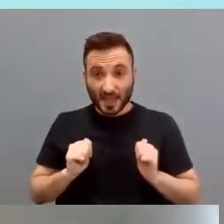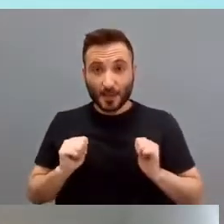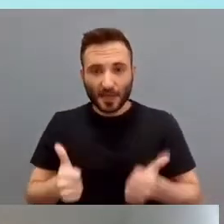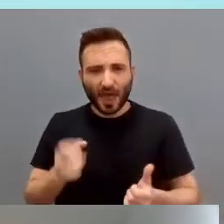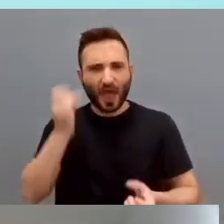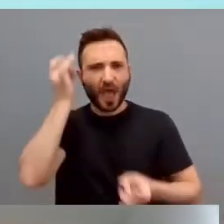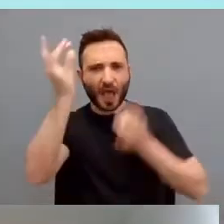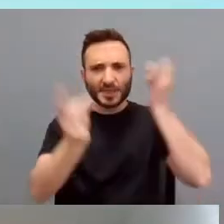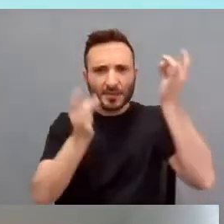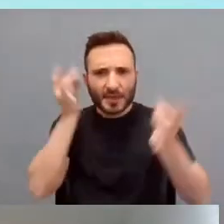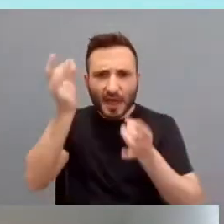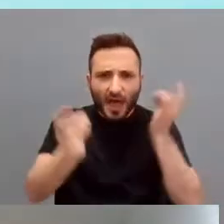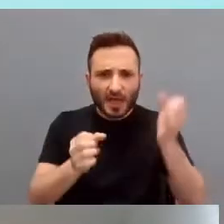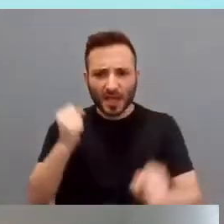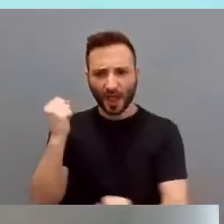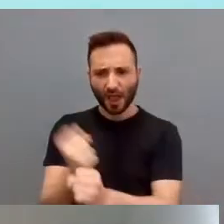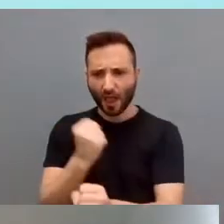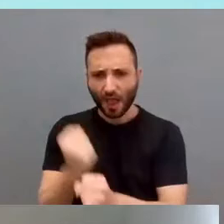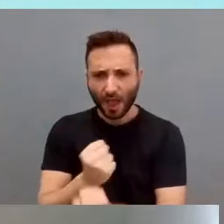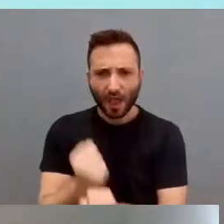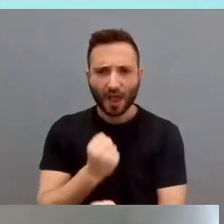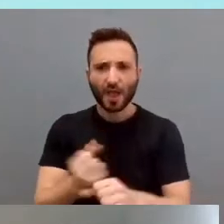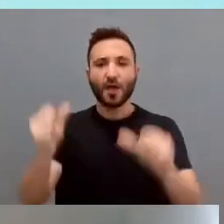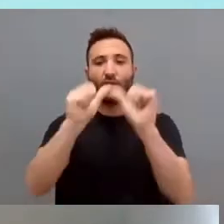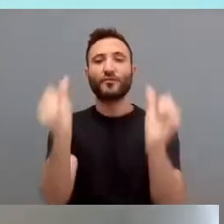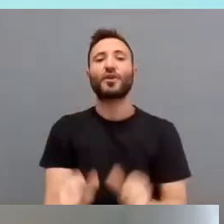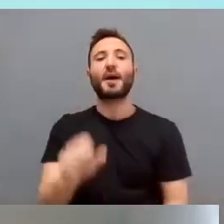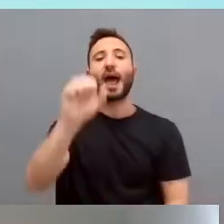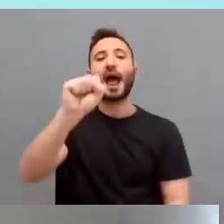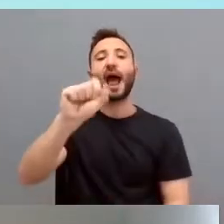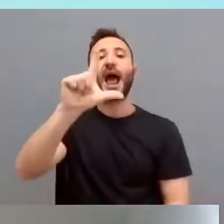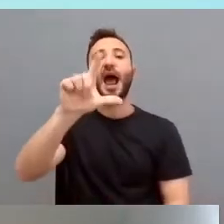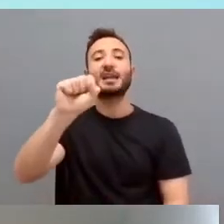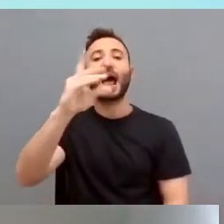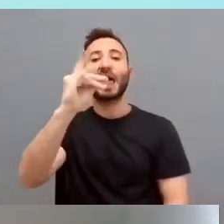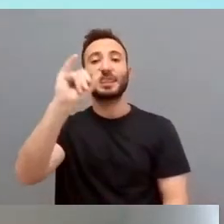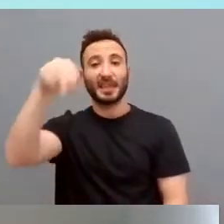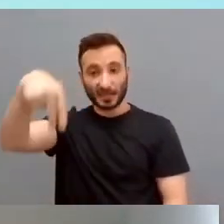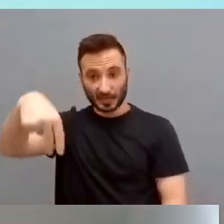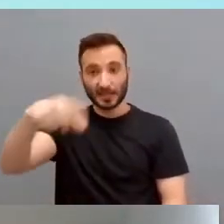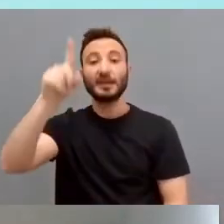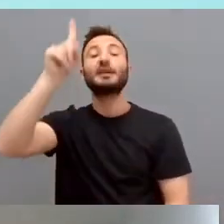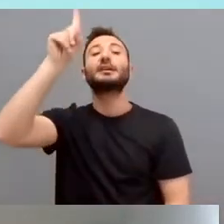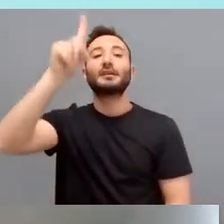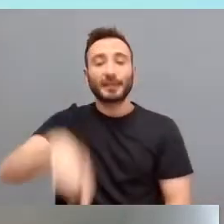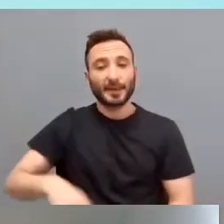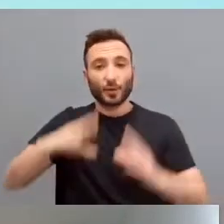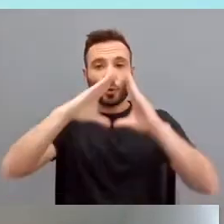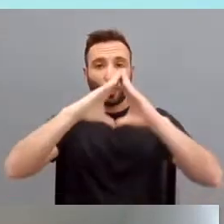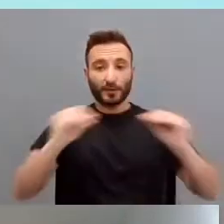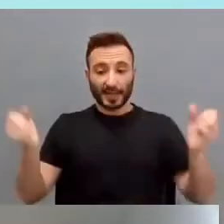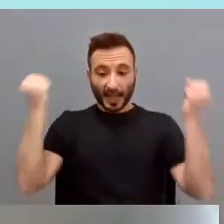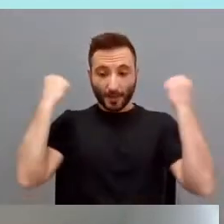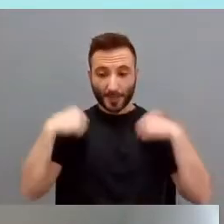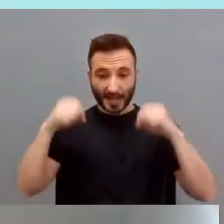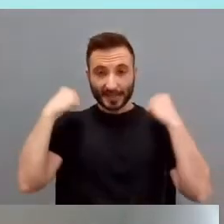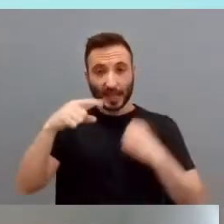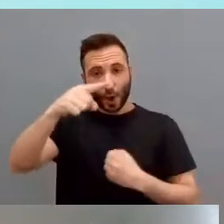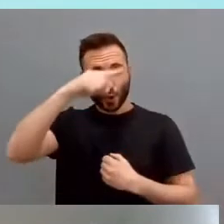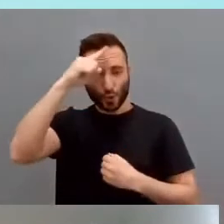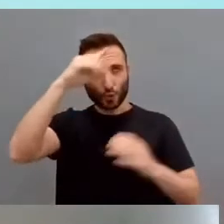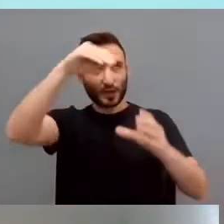estas actividades y de la manera que trabaja Argadini y de personal en prácticas que viene de las universidades de cultura y de arte.